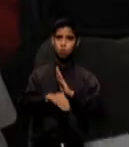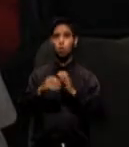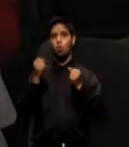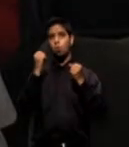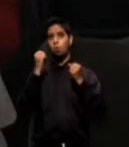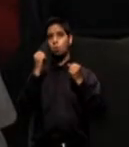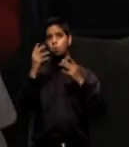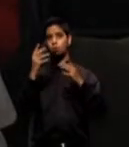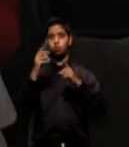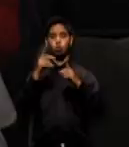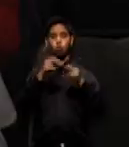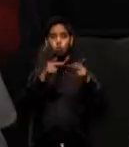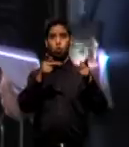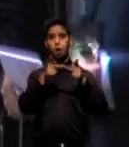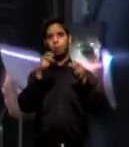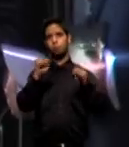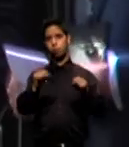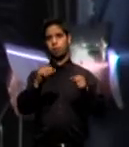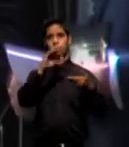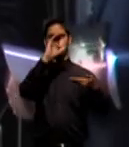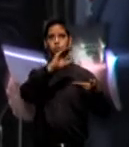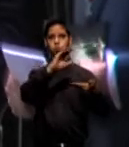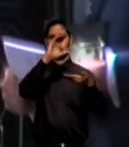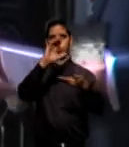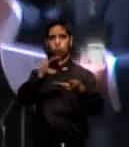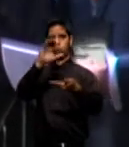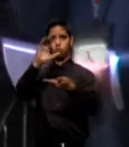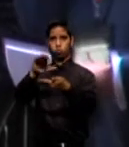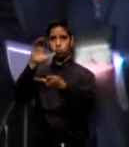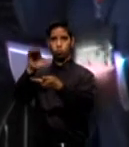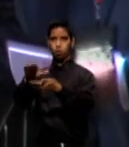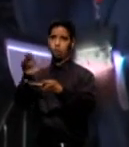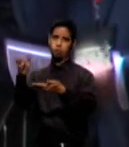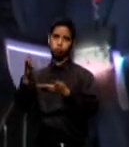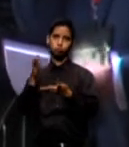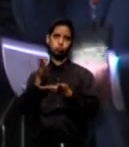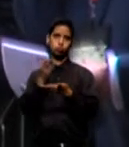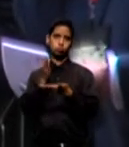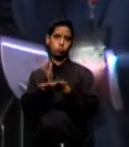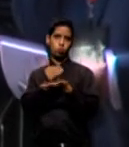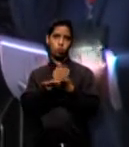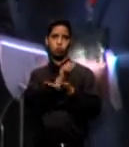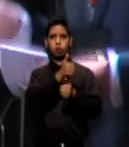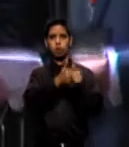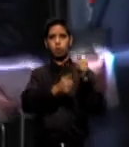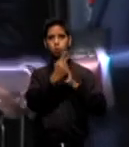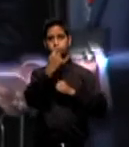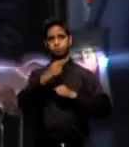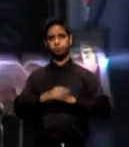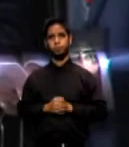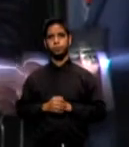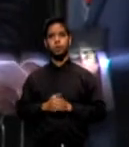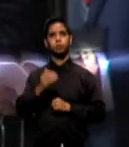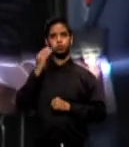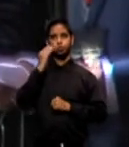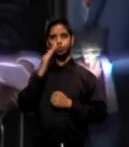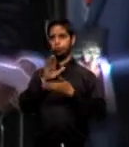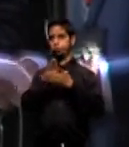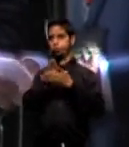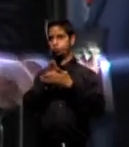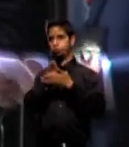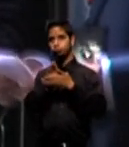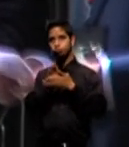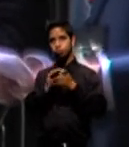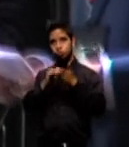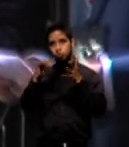sectores que tendrán que ver reducciones en sus presupuestos. Tener estudiantes bien educados que pueden servir las necesidades de